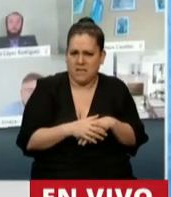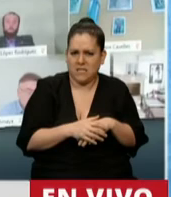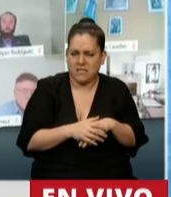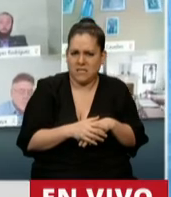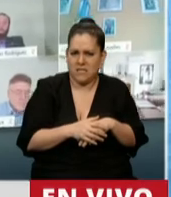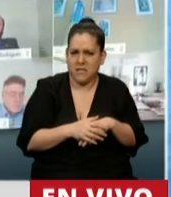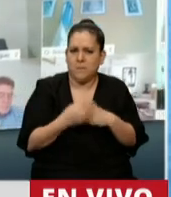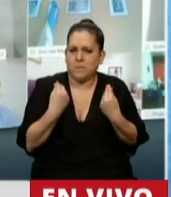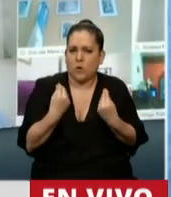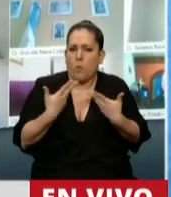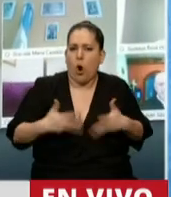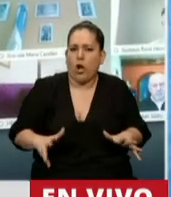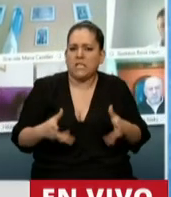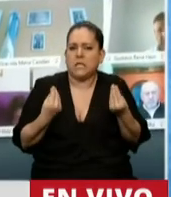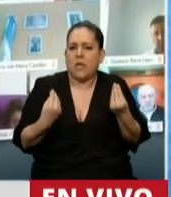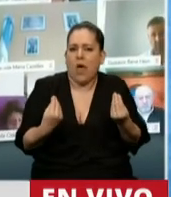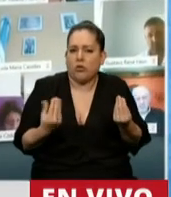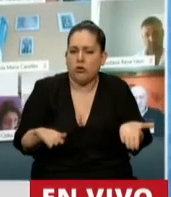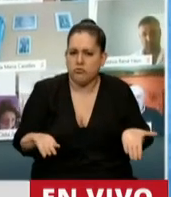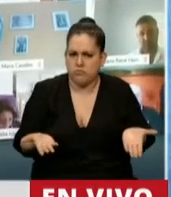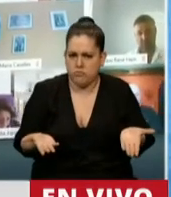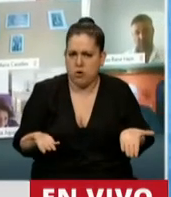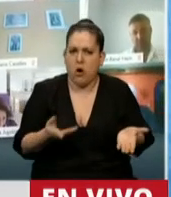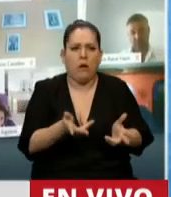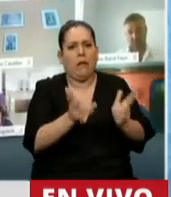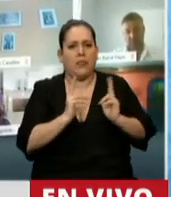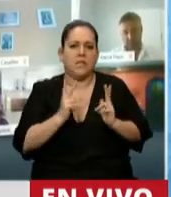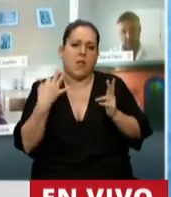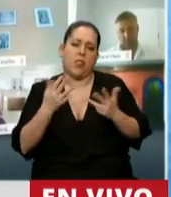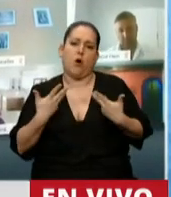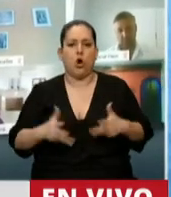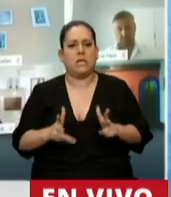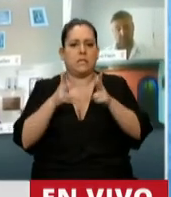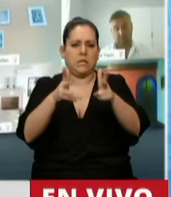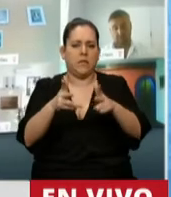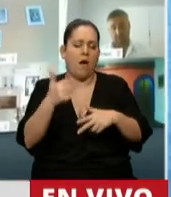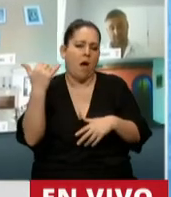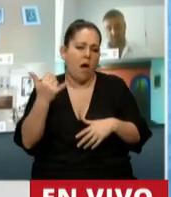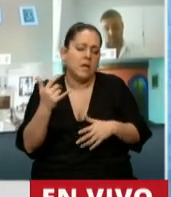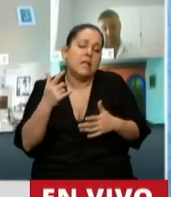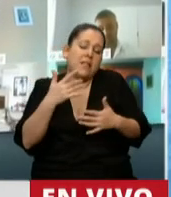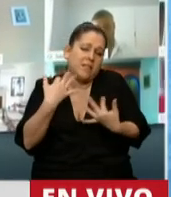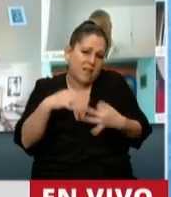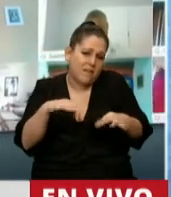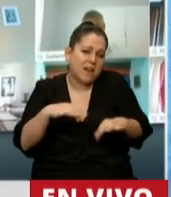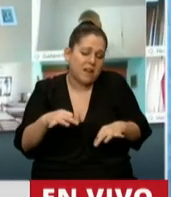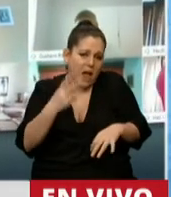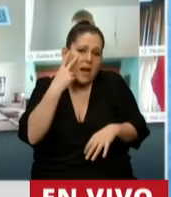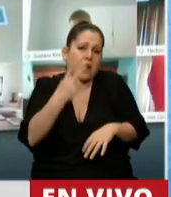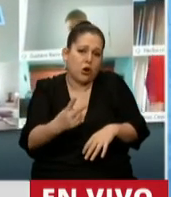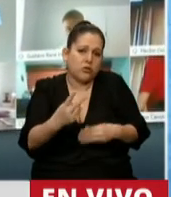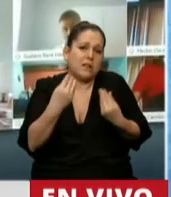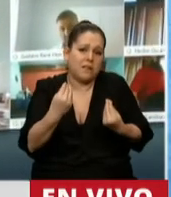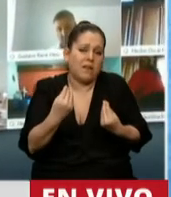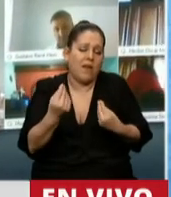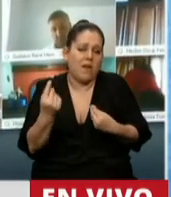¿Cuál es la honestidad intelectual que nos piden que hagamos? Sería mucho más lógico pedir que reconocieran